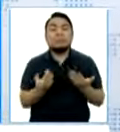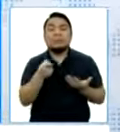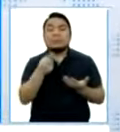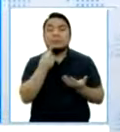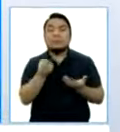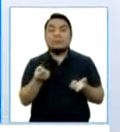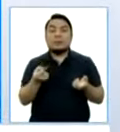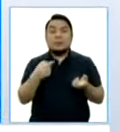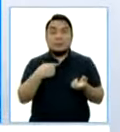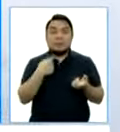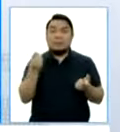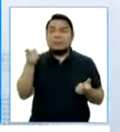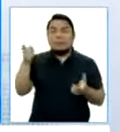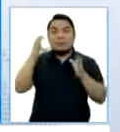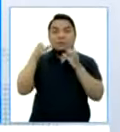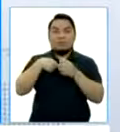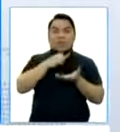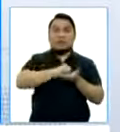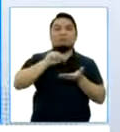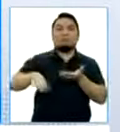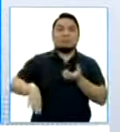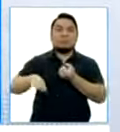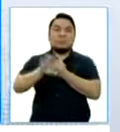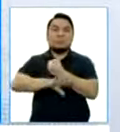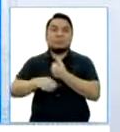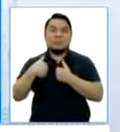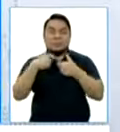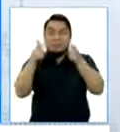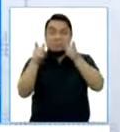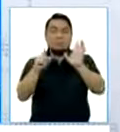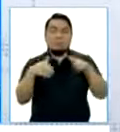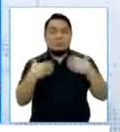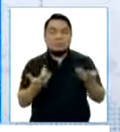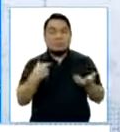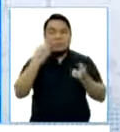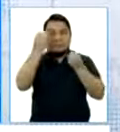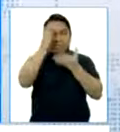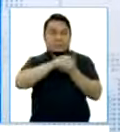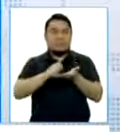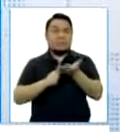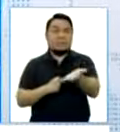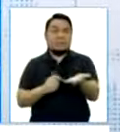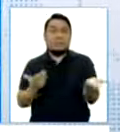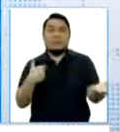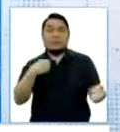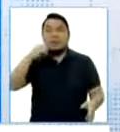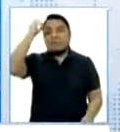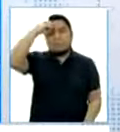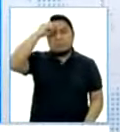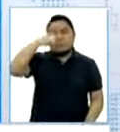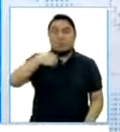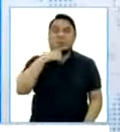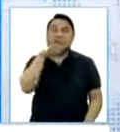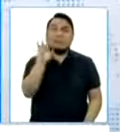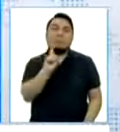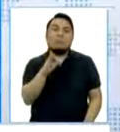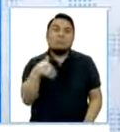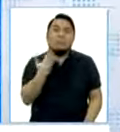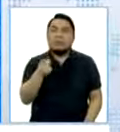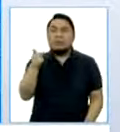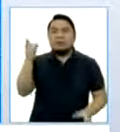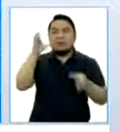garantía que tiene respecto de sus supervisiones, de sus informes, de sus opiniones, porque